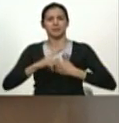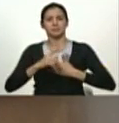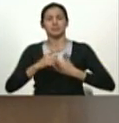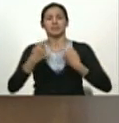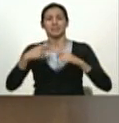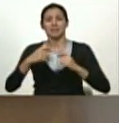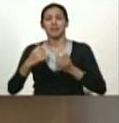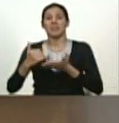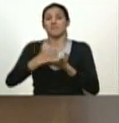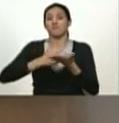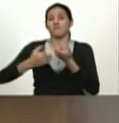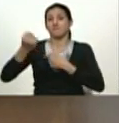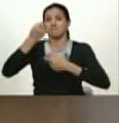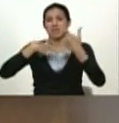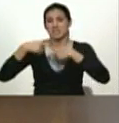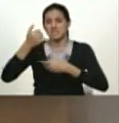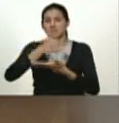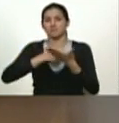fármacos